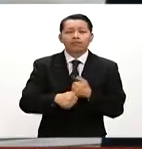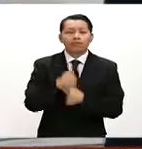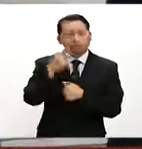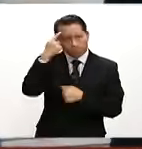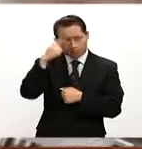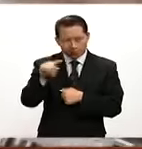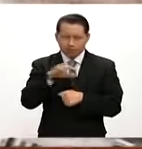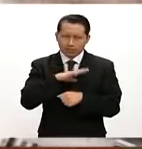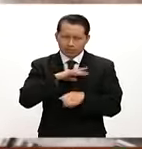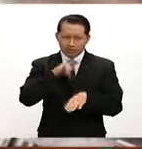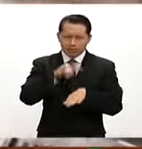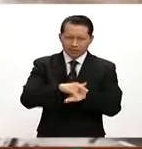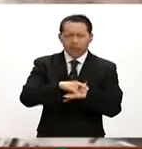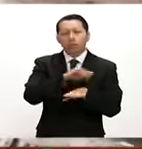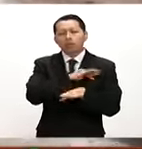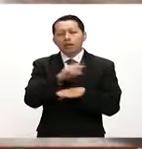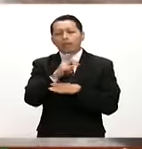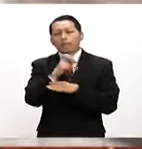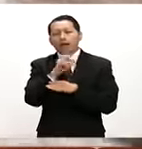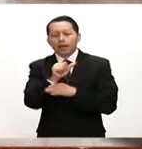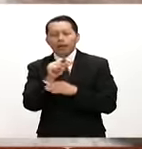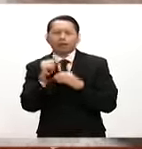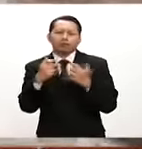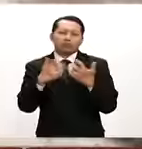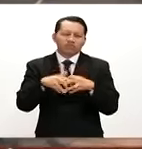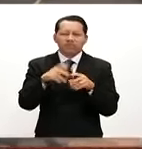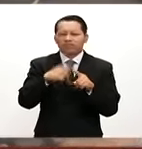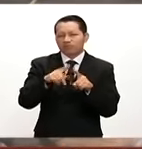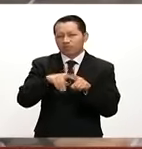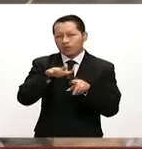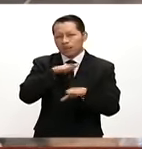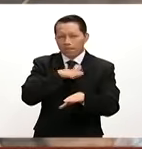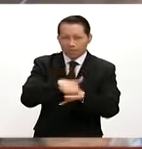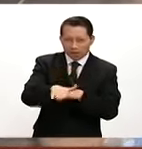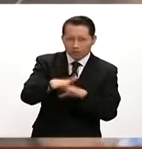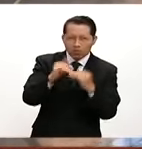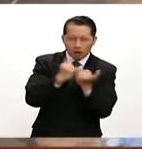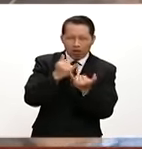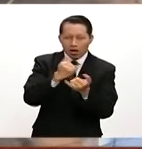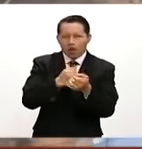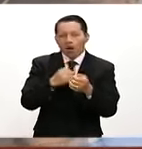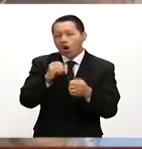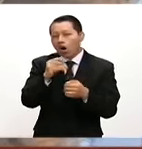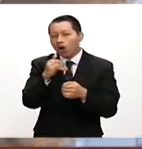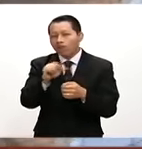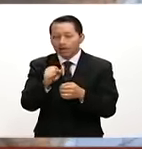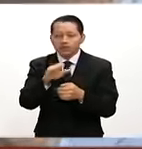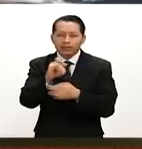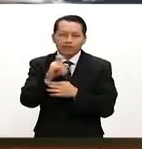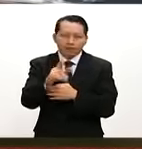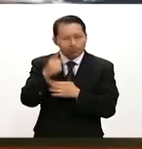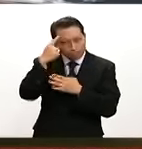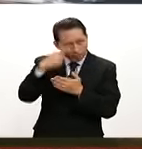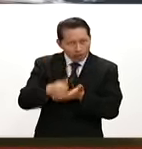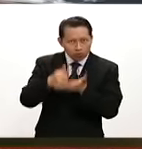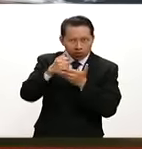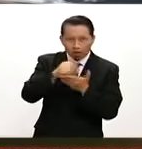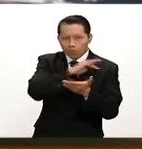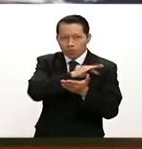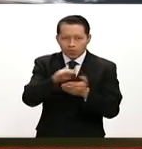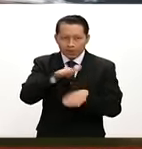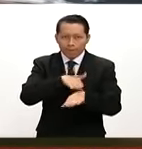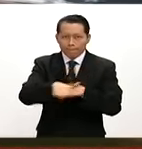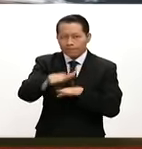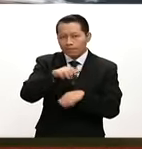precarga e instrumentación geotécnica, infraestructura, pavimentos y obra civil de ayudas visuales para la navegación de la